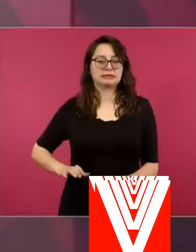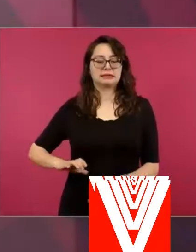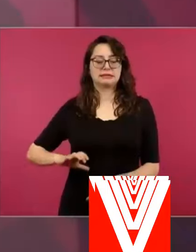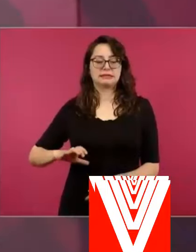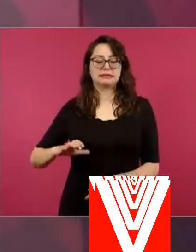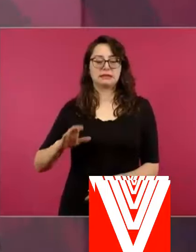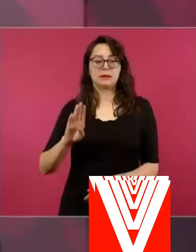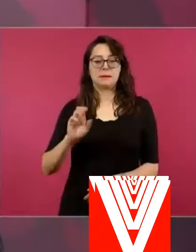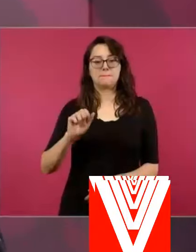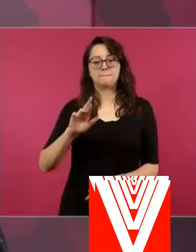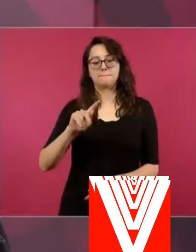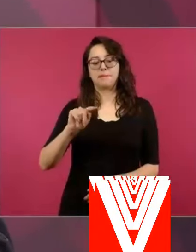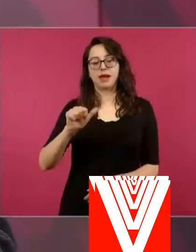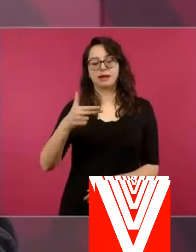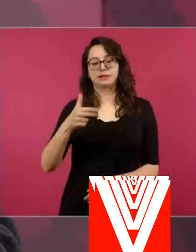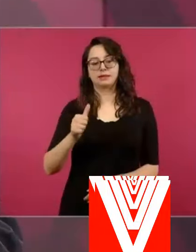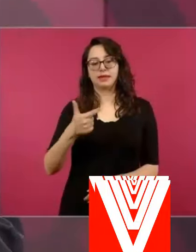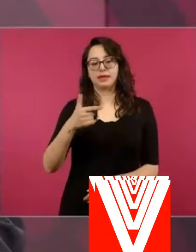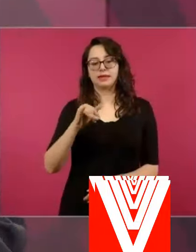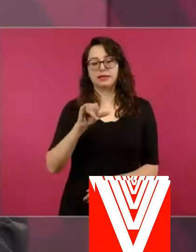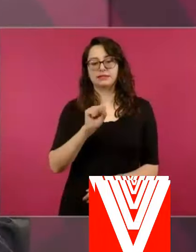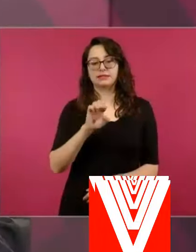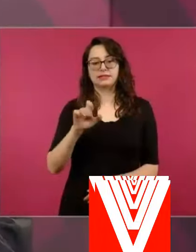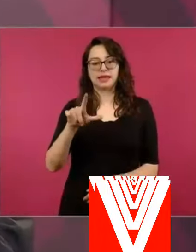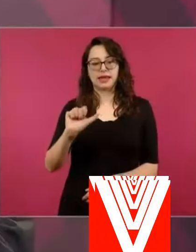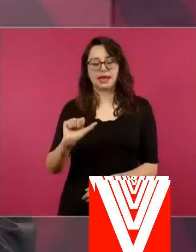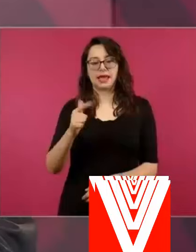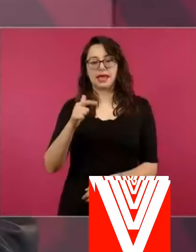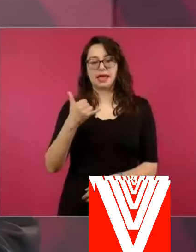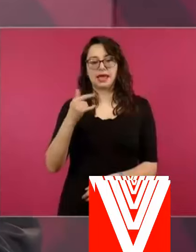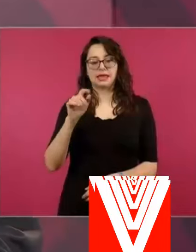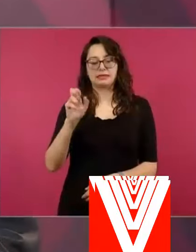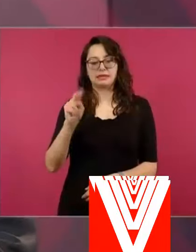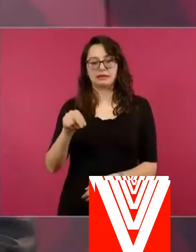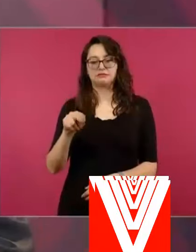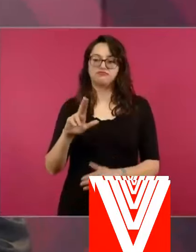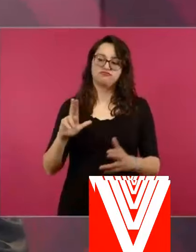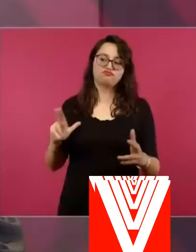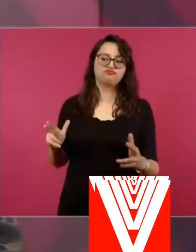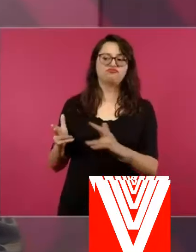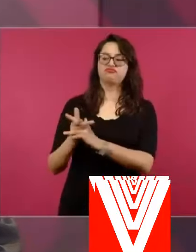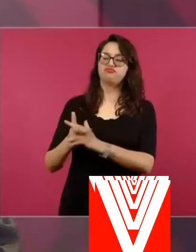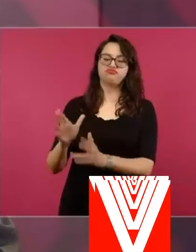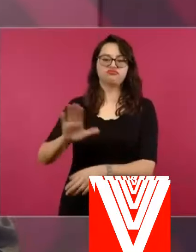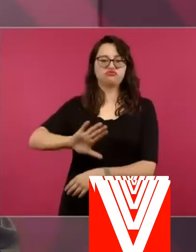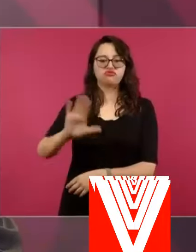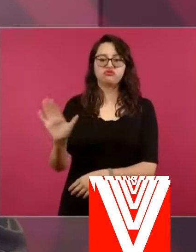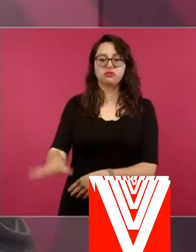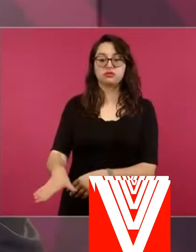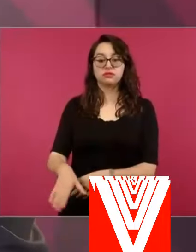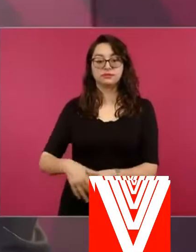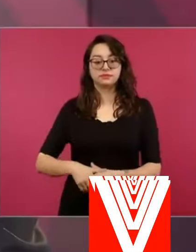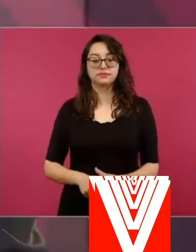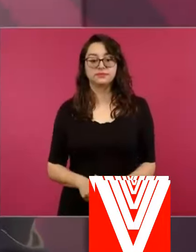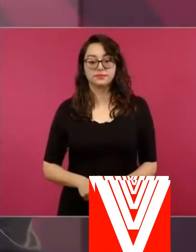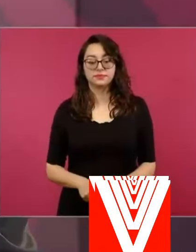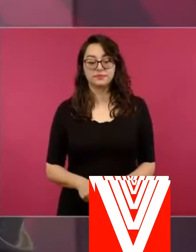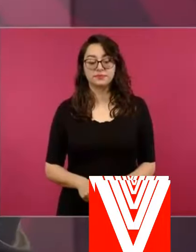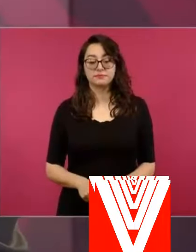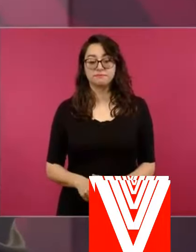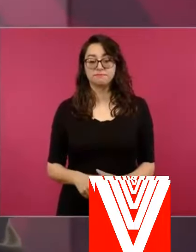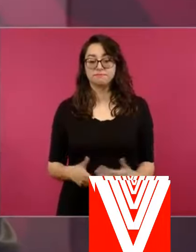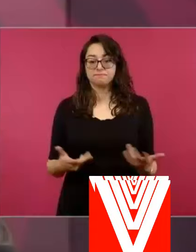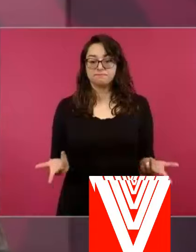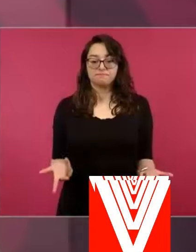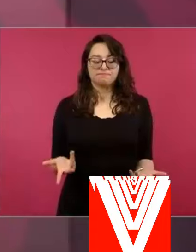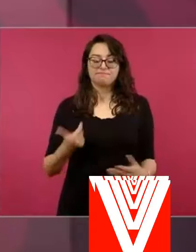Berta Gisela Gaitán. Y pues estos hechos